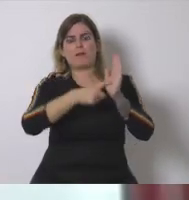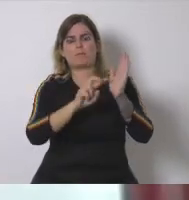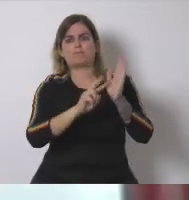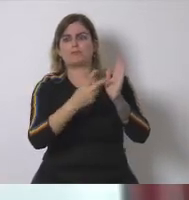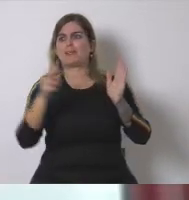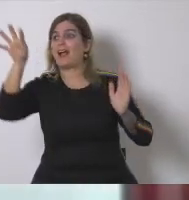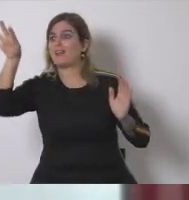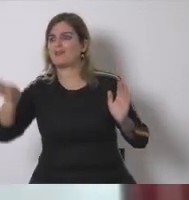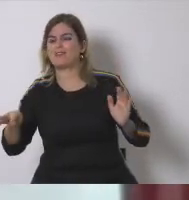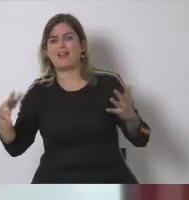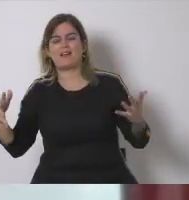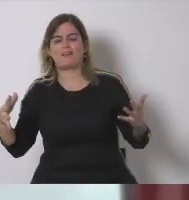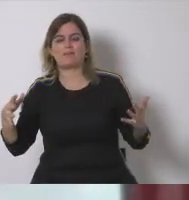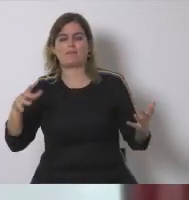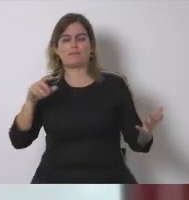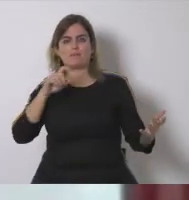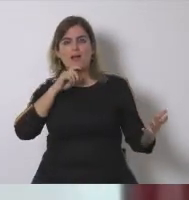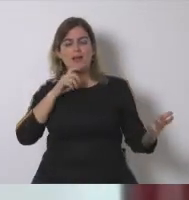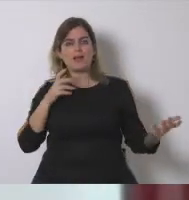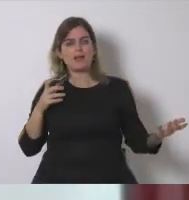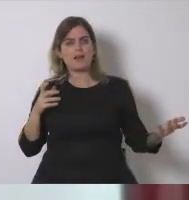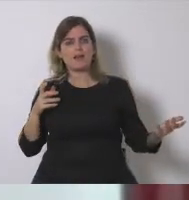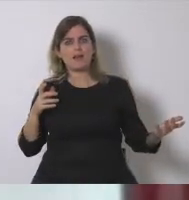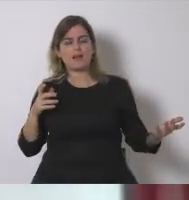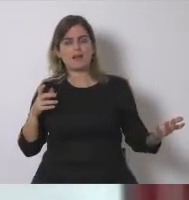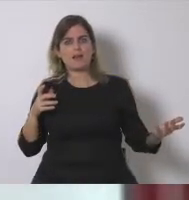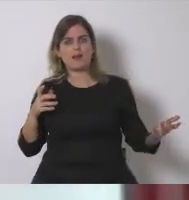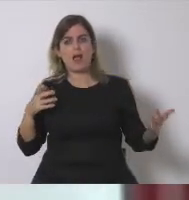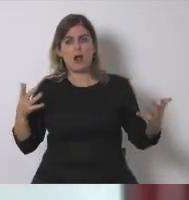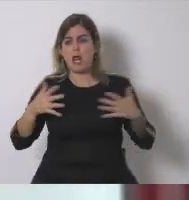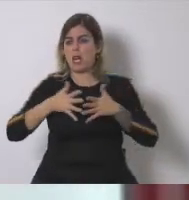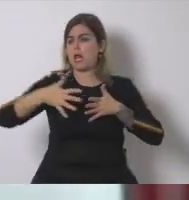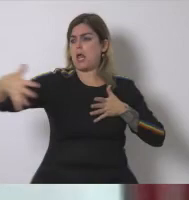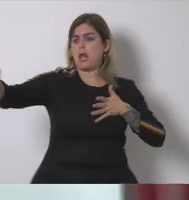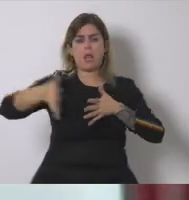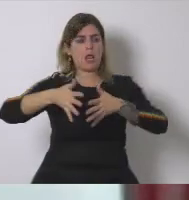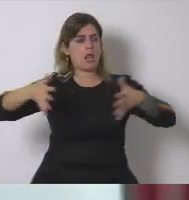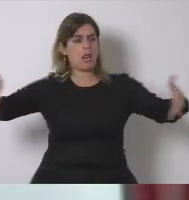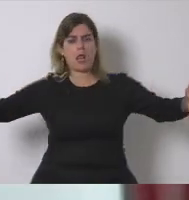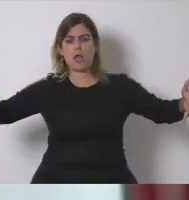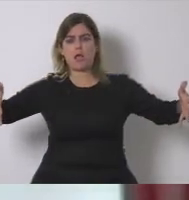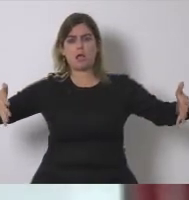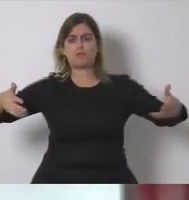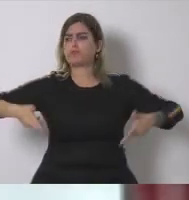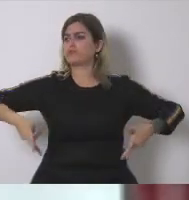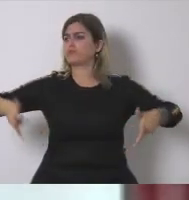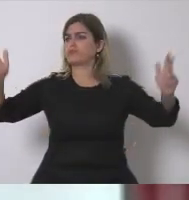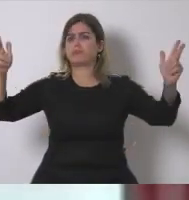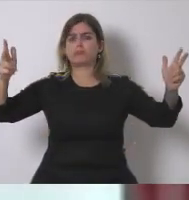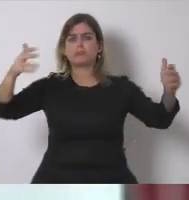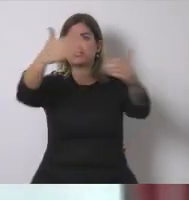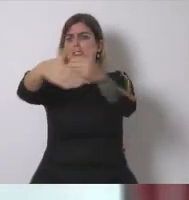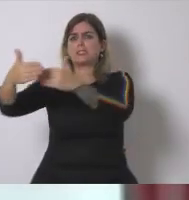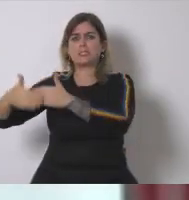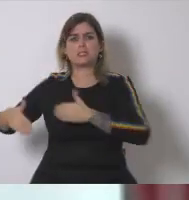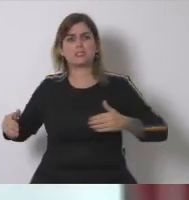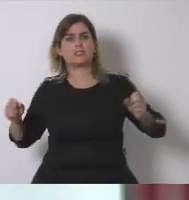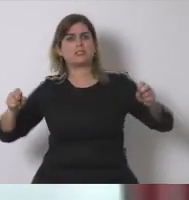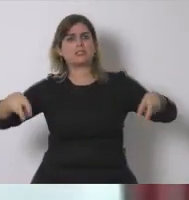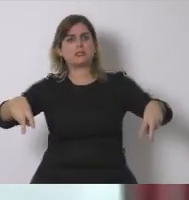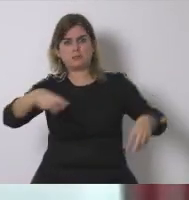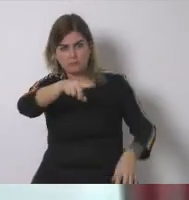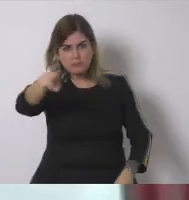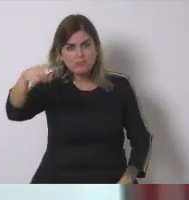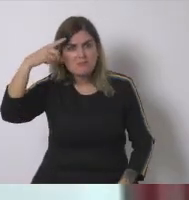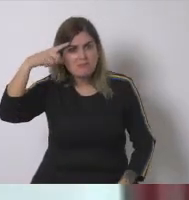esto ha cambiado ahora pueden montar instalaciones